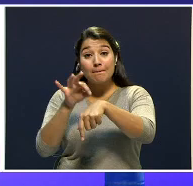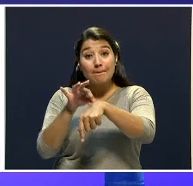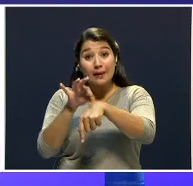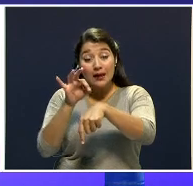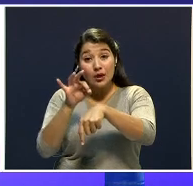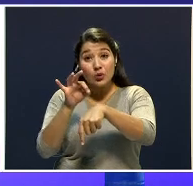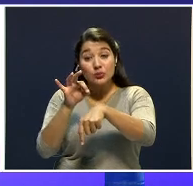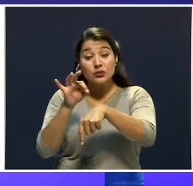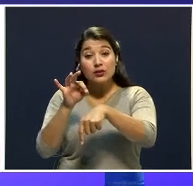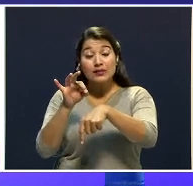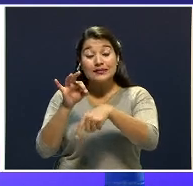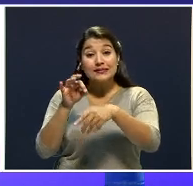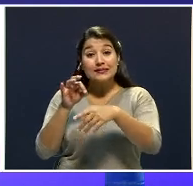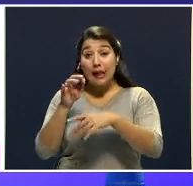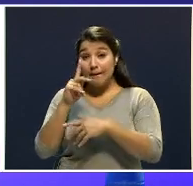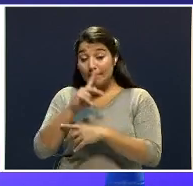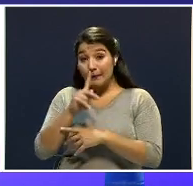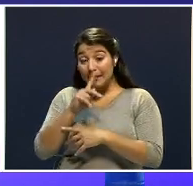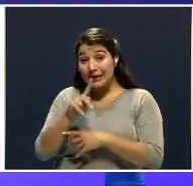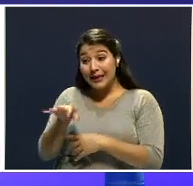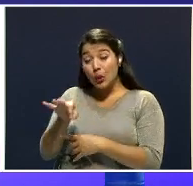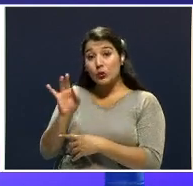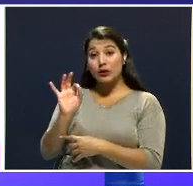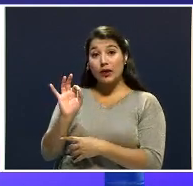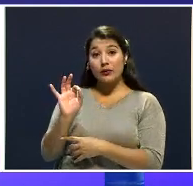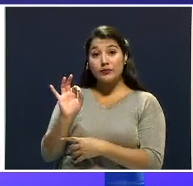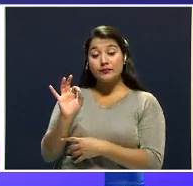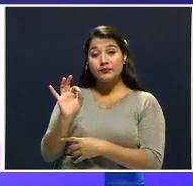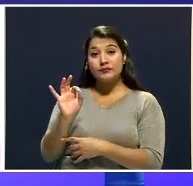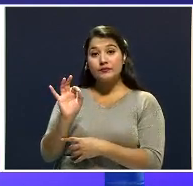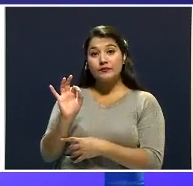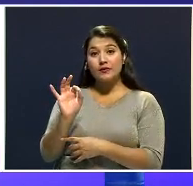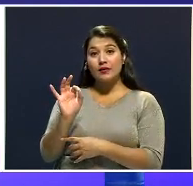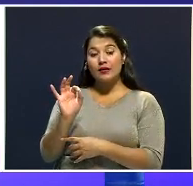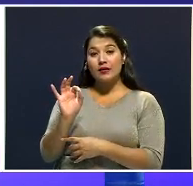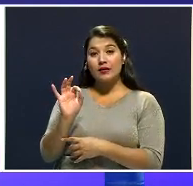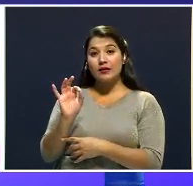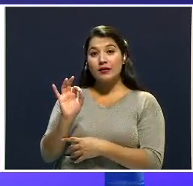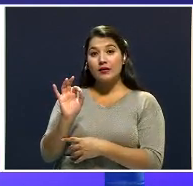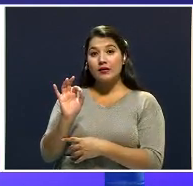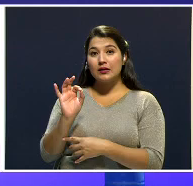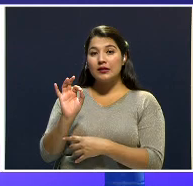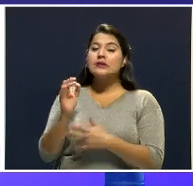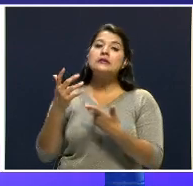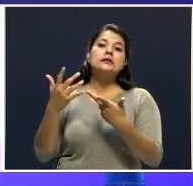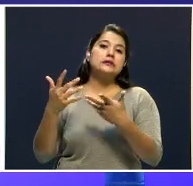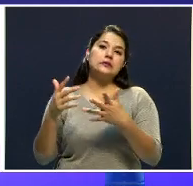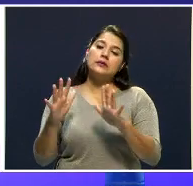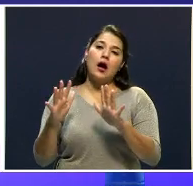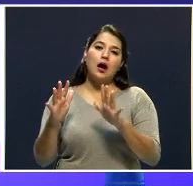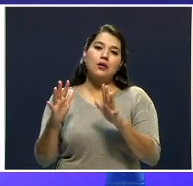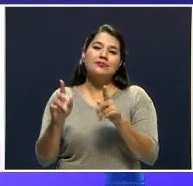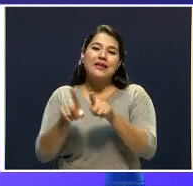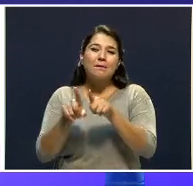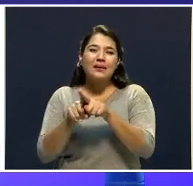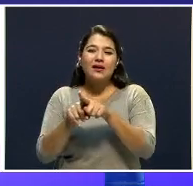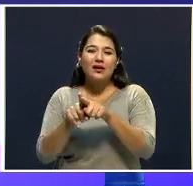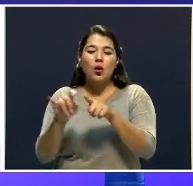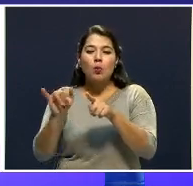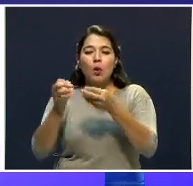localizados tenían algún grado de deterioro en razón de los seis días también.